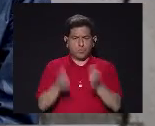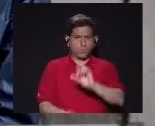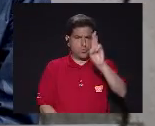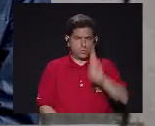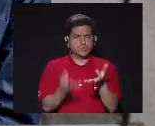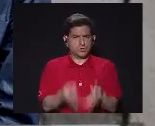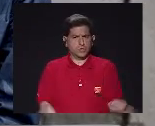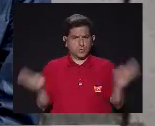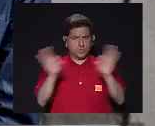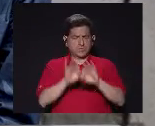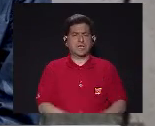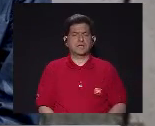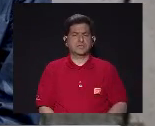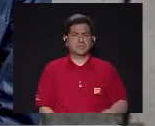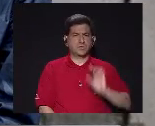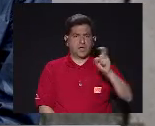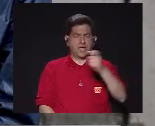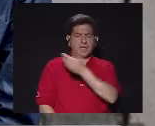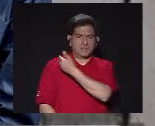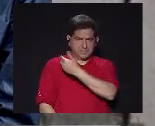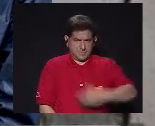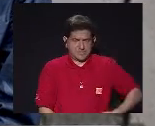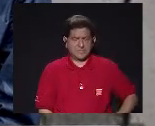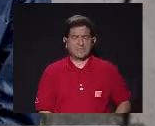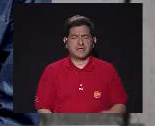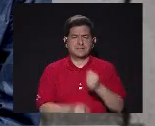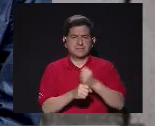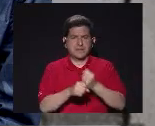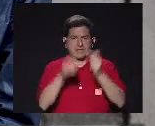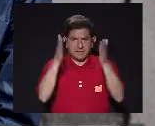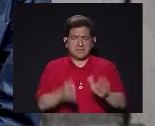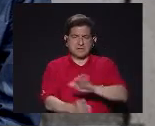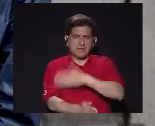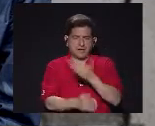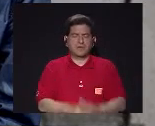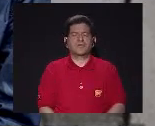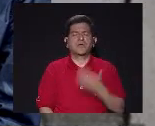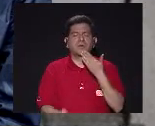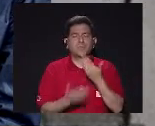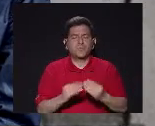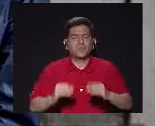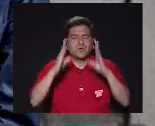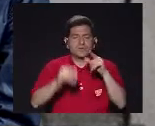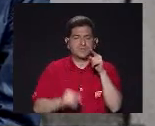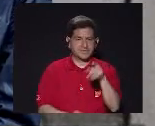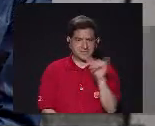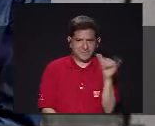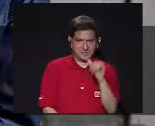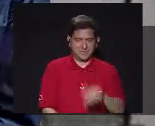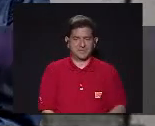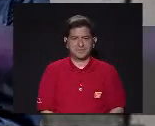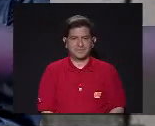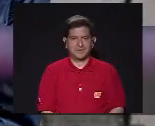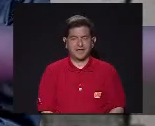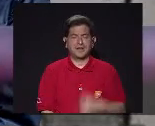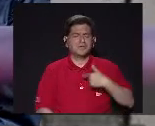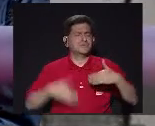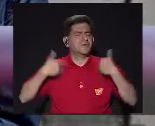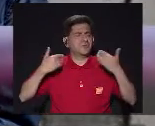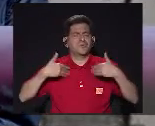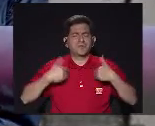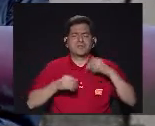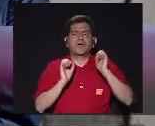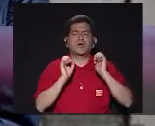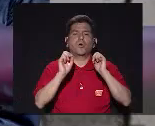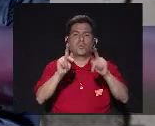costarricense Y es presidente De la Unión de Trabajadores de la Música Gracias por estar en Una Mirada Buenos días a todos Y a usted Y súper contento De poder